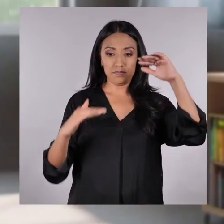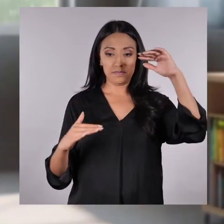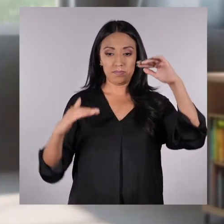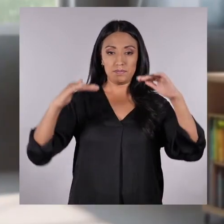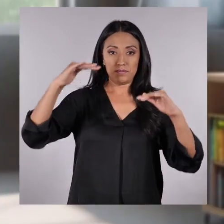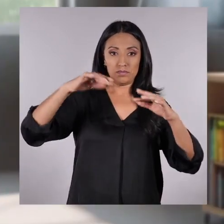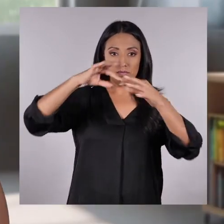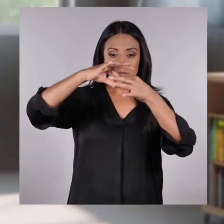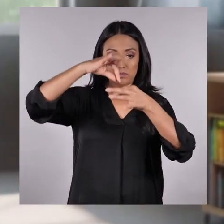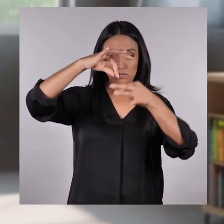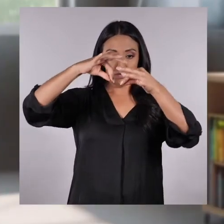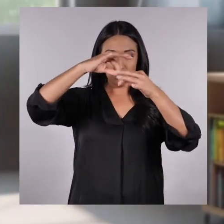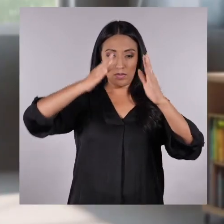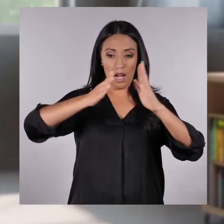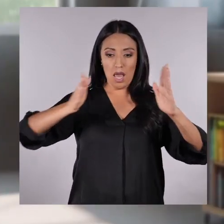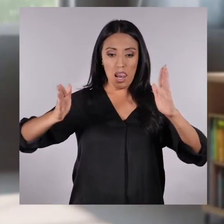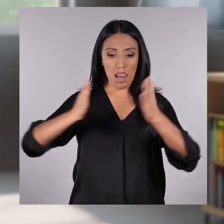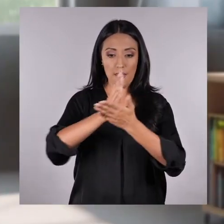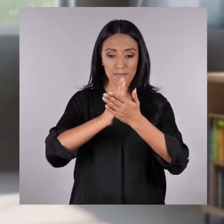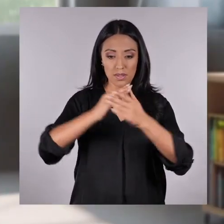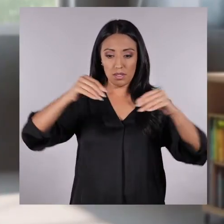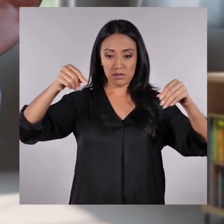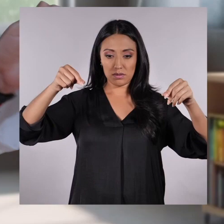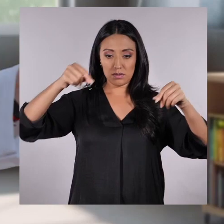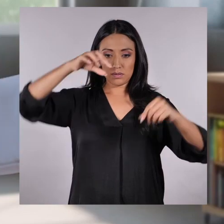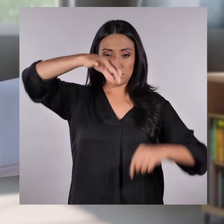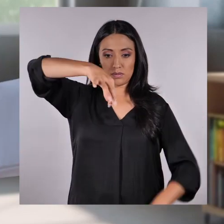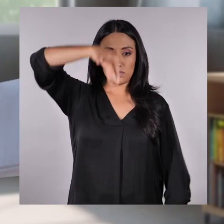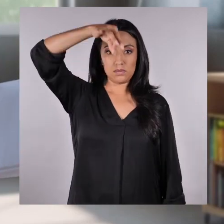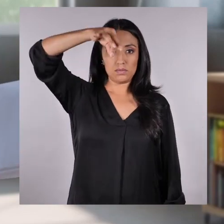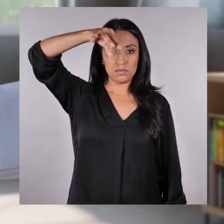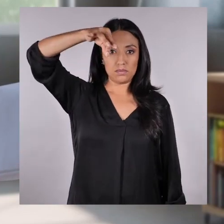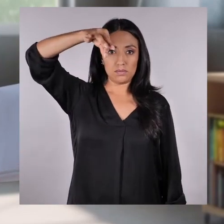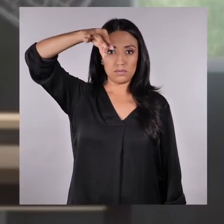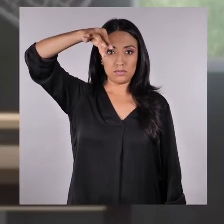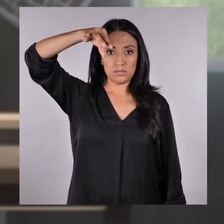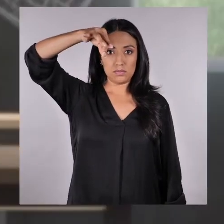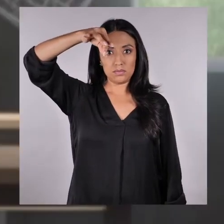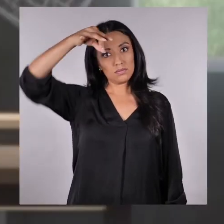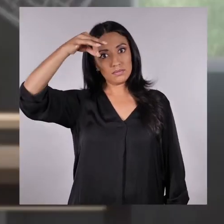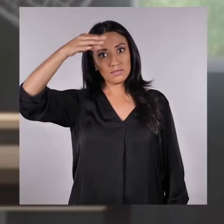Buscamos que la lana esté en la mitad del palo, y vamos a sostener con la lana.